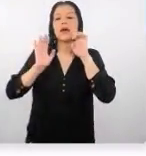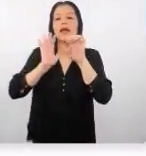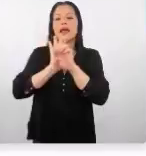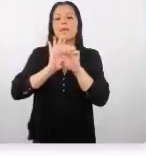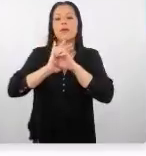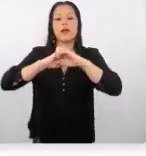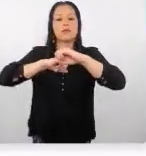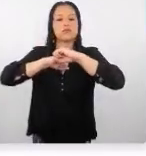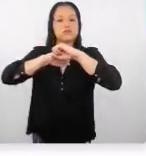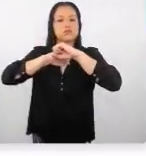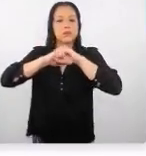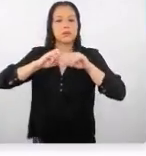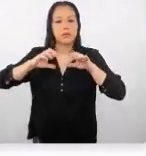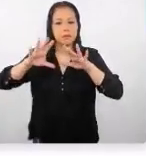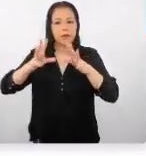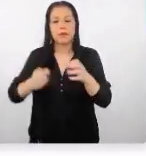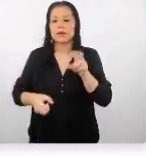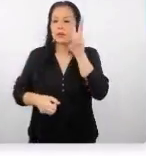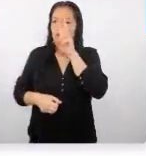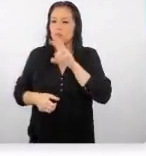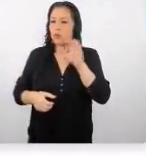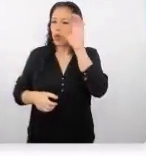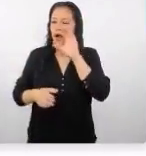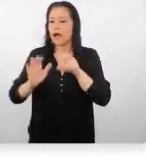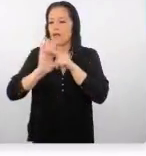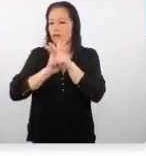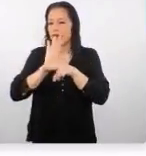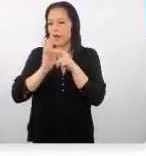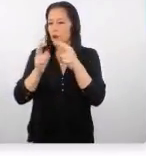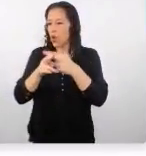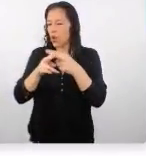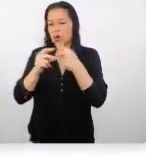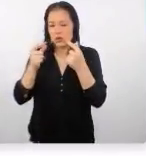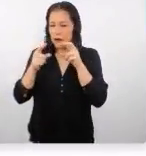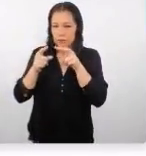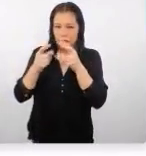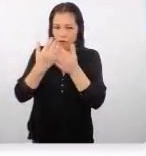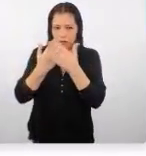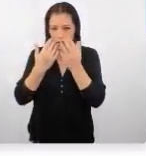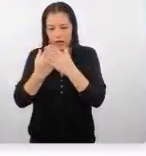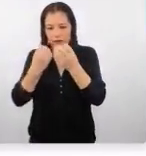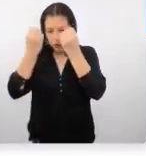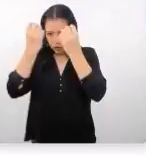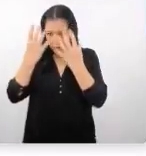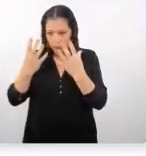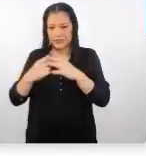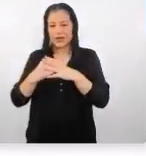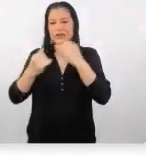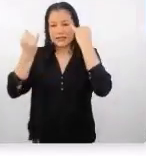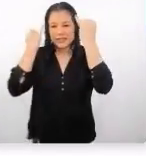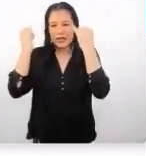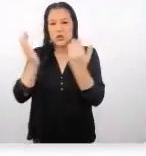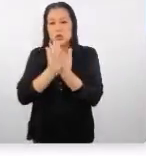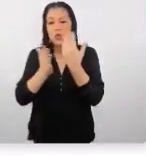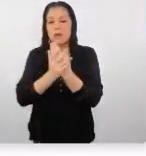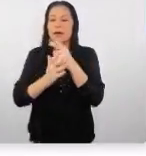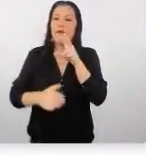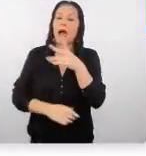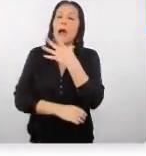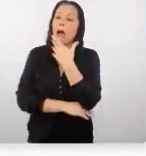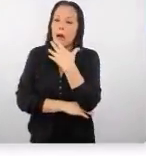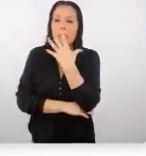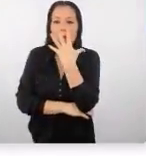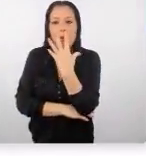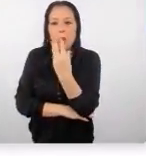campañas, se busca videos bastante cortos, dinámicos, con contenido bastante creativo, que escale, que llame la atención